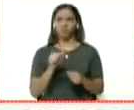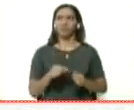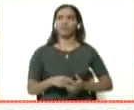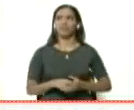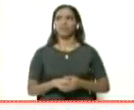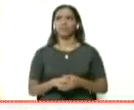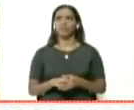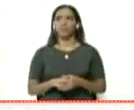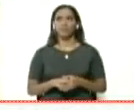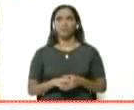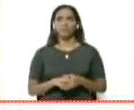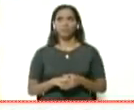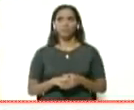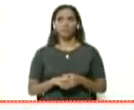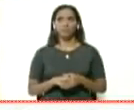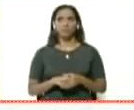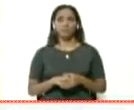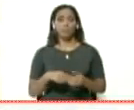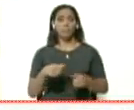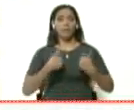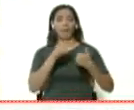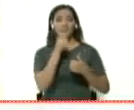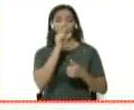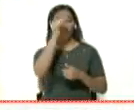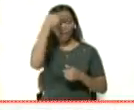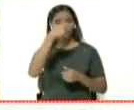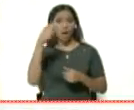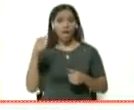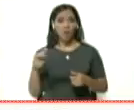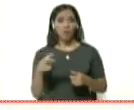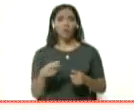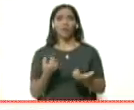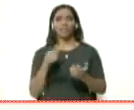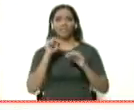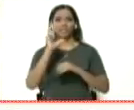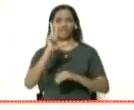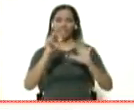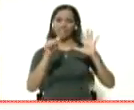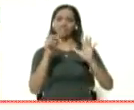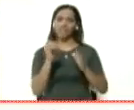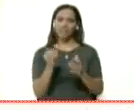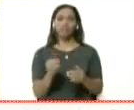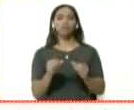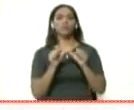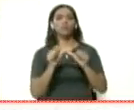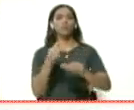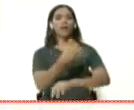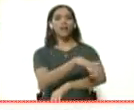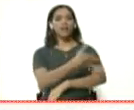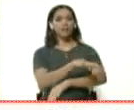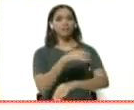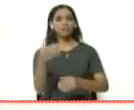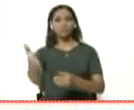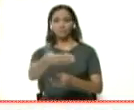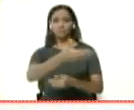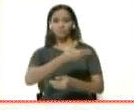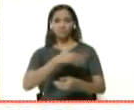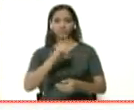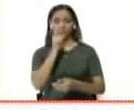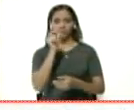Alvarado. Más preguntas del pueblo. La reportera de 360 en directo, Nicaulis Quintero, continúa en la calle recogiendo las preguntas